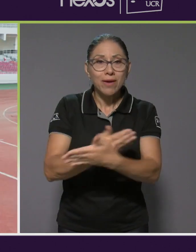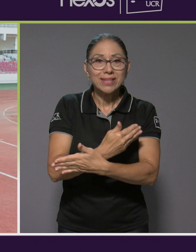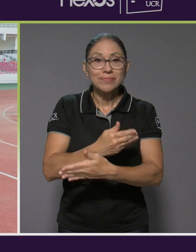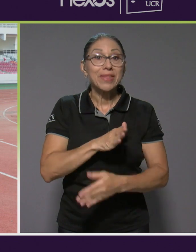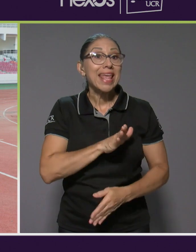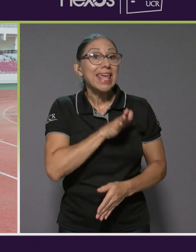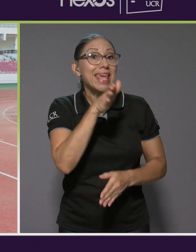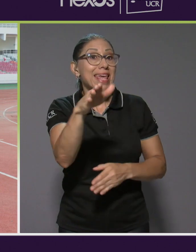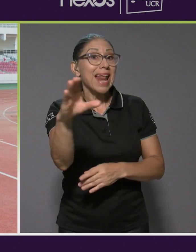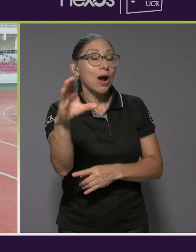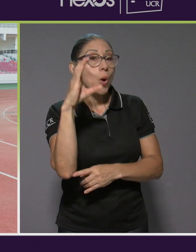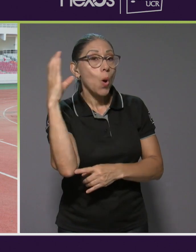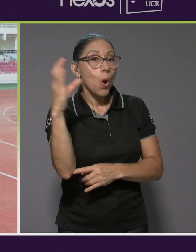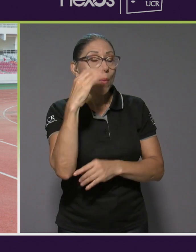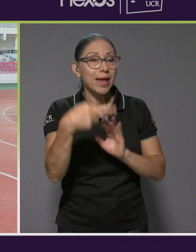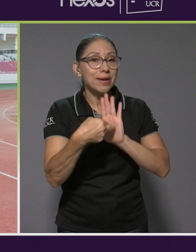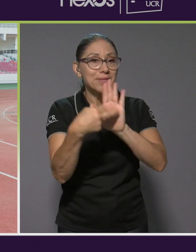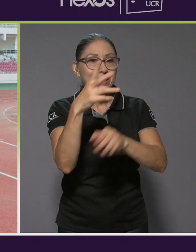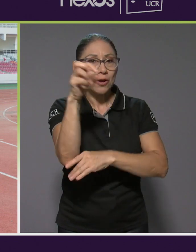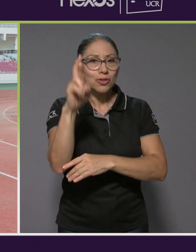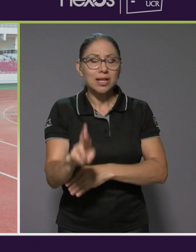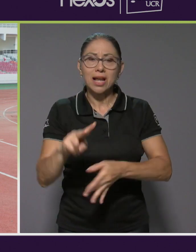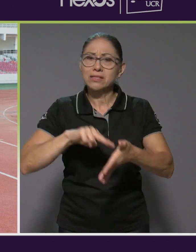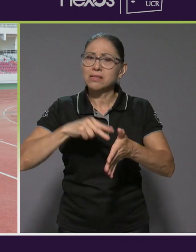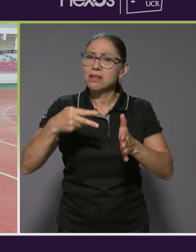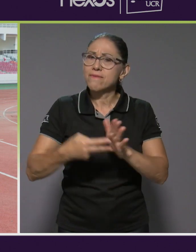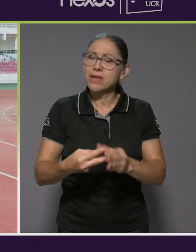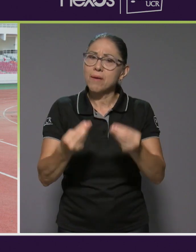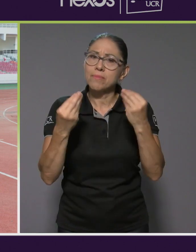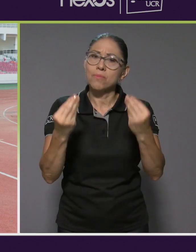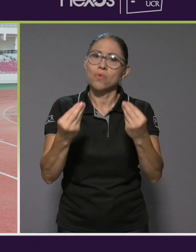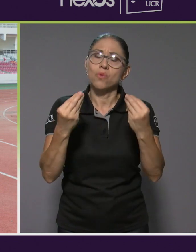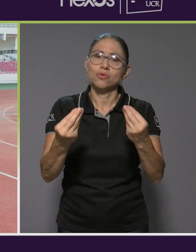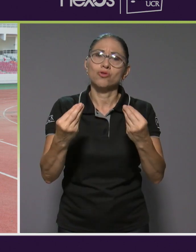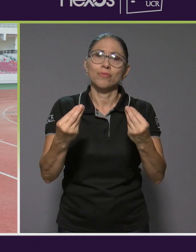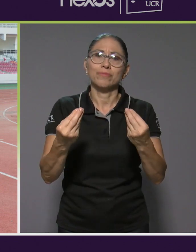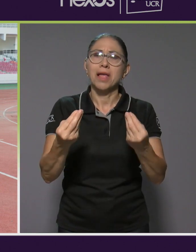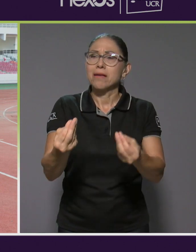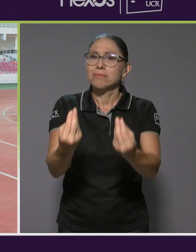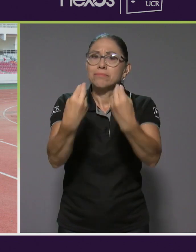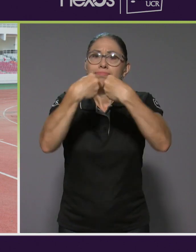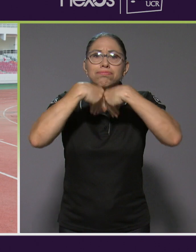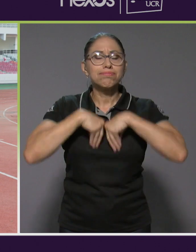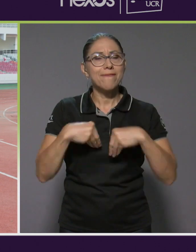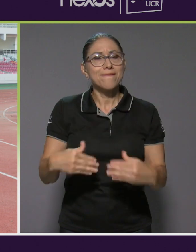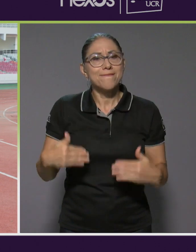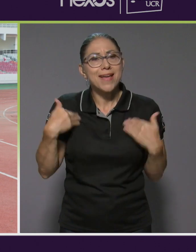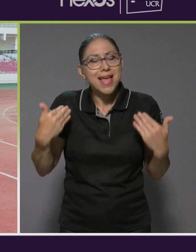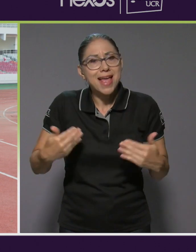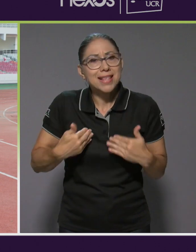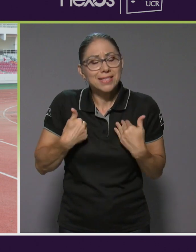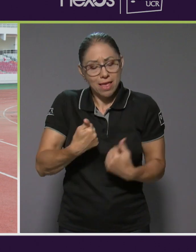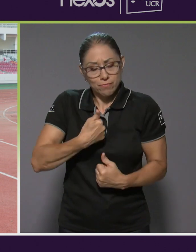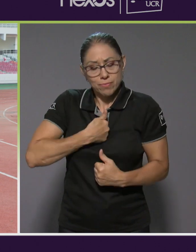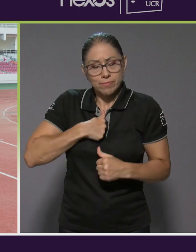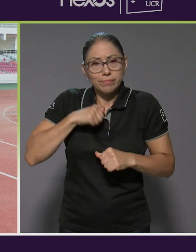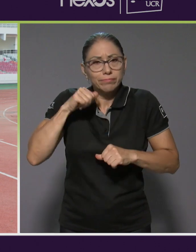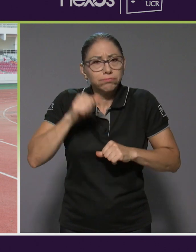es mucho, ya que me da felicidad de ver mi esfuerzo, de ver